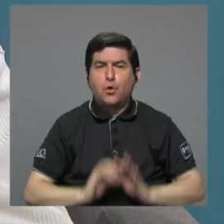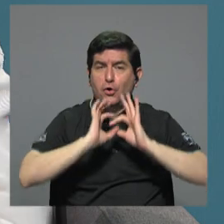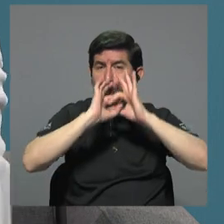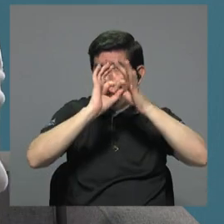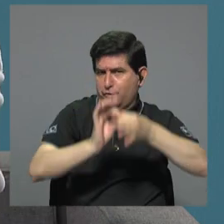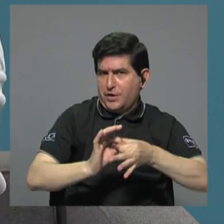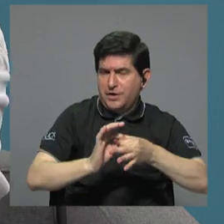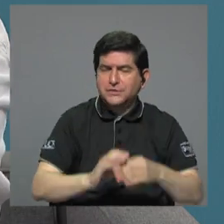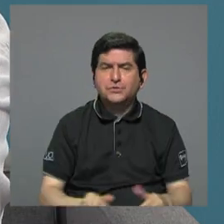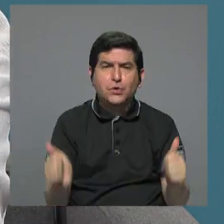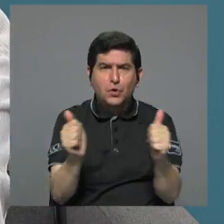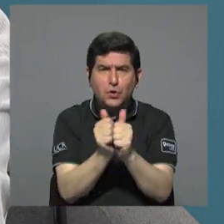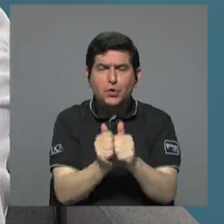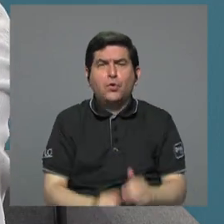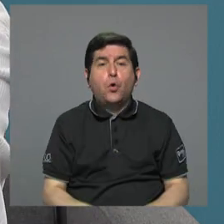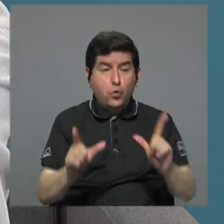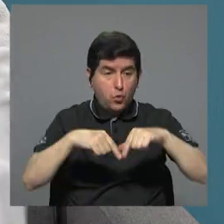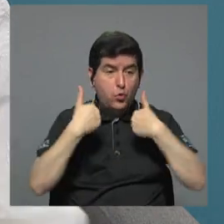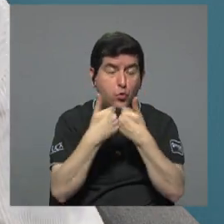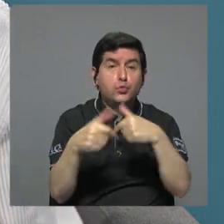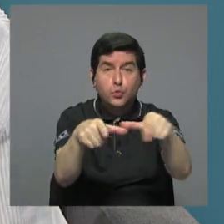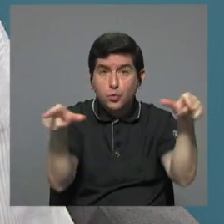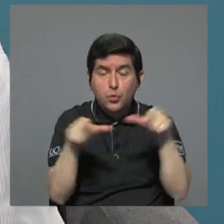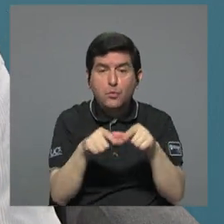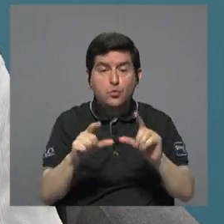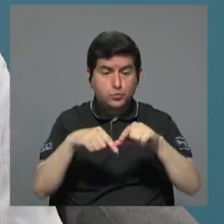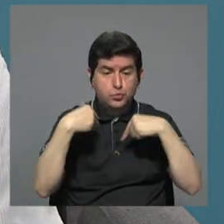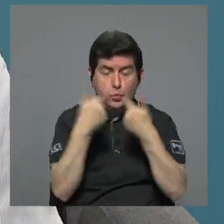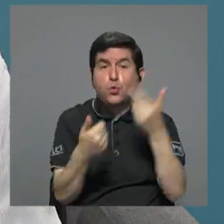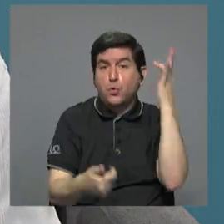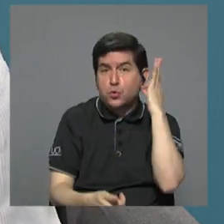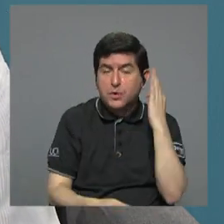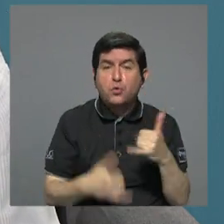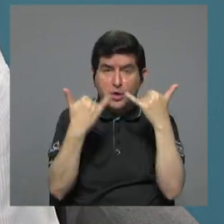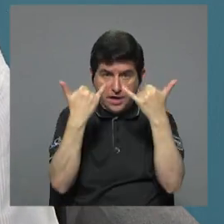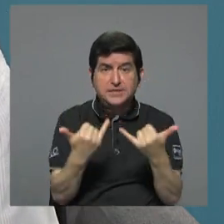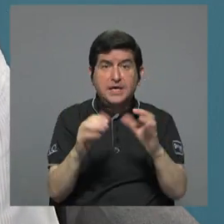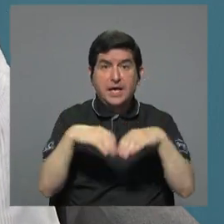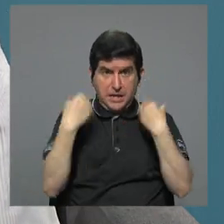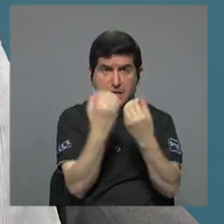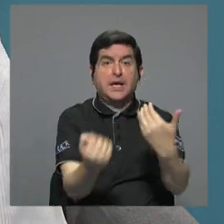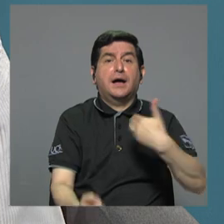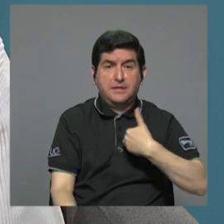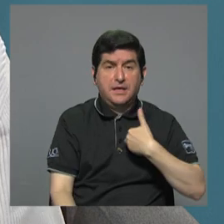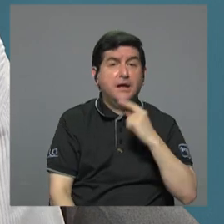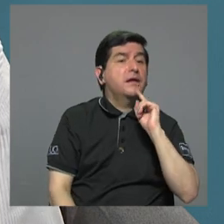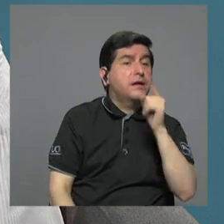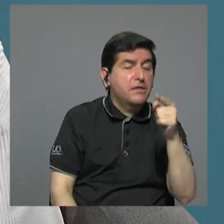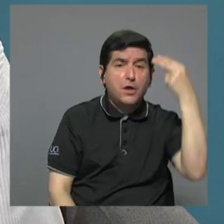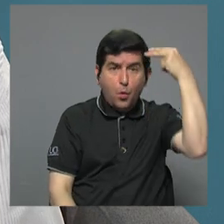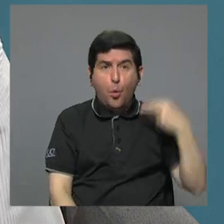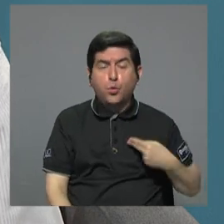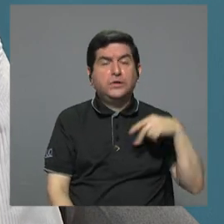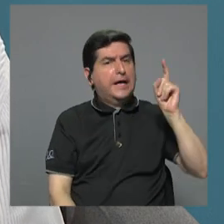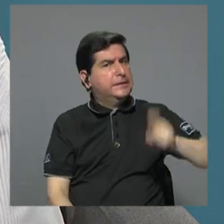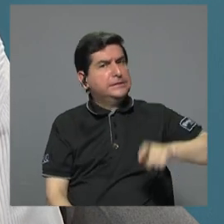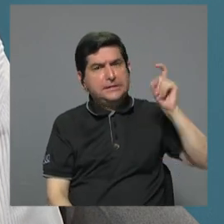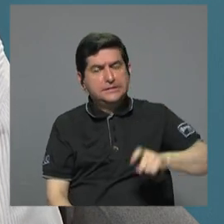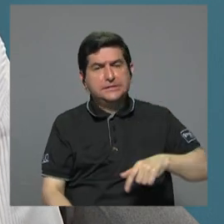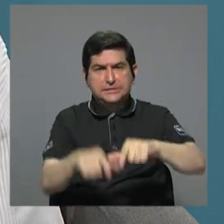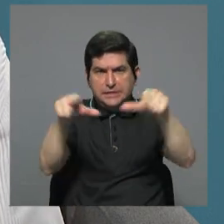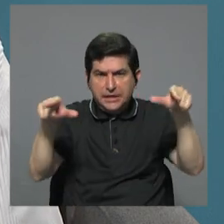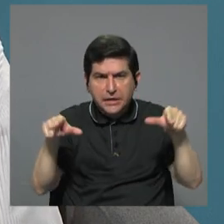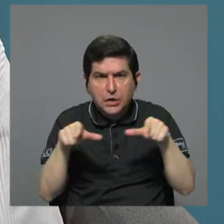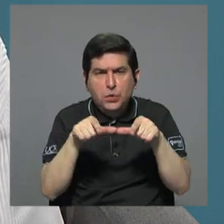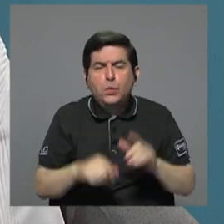con las fuerzas vivas, estos grupos de mujeres organizados que vos citabas, Ulda, porque es necesarísimo, o una zona tan